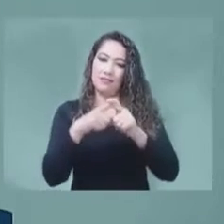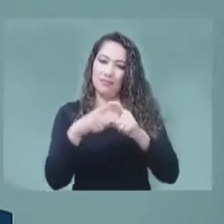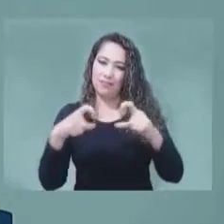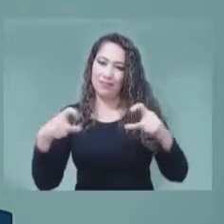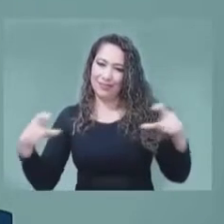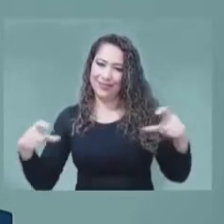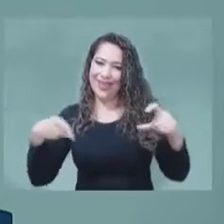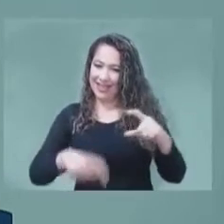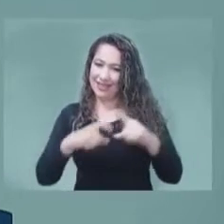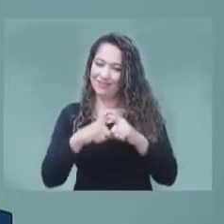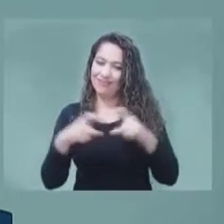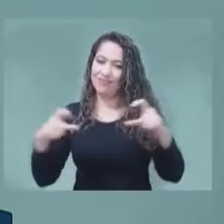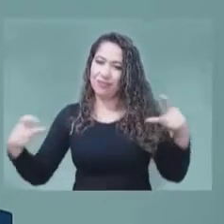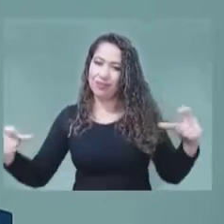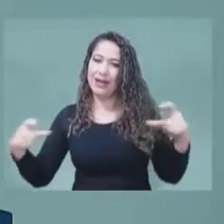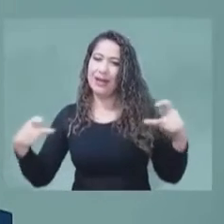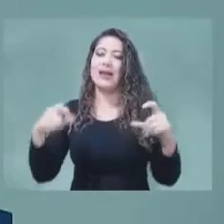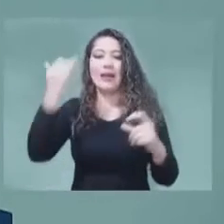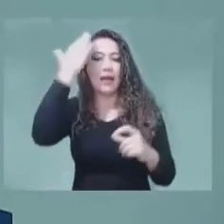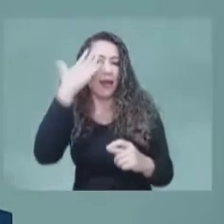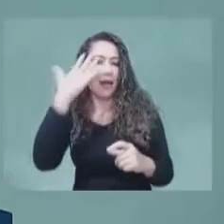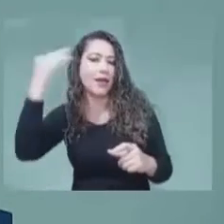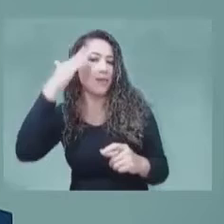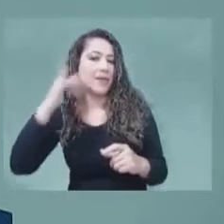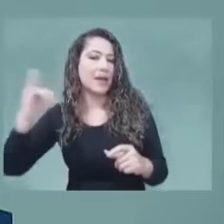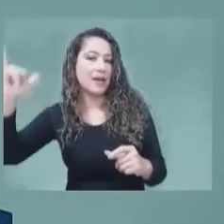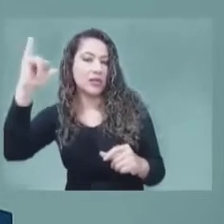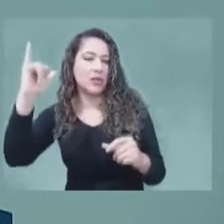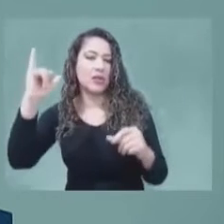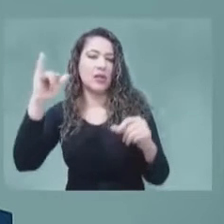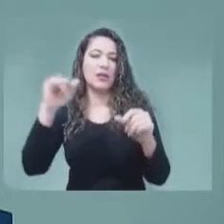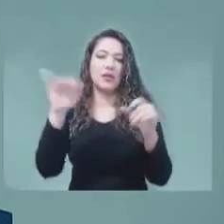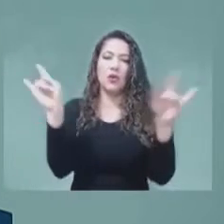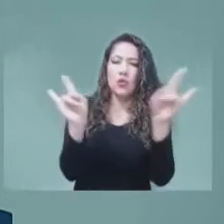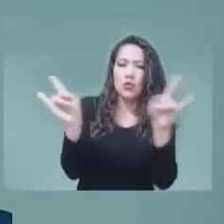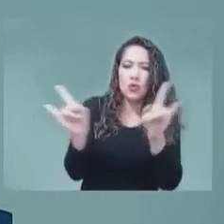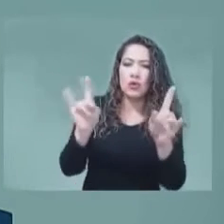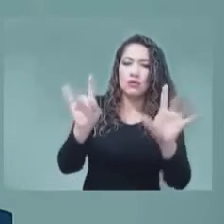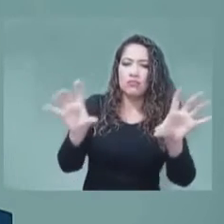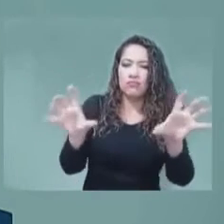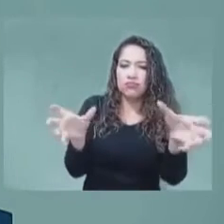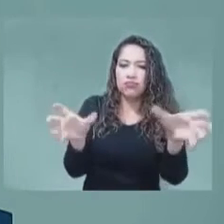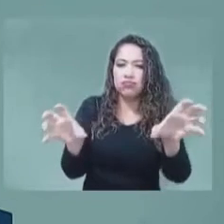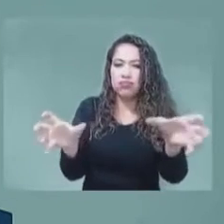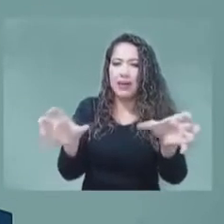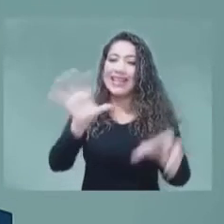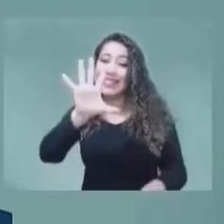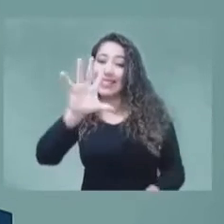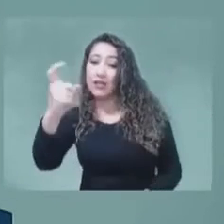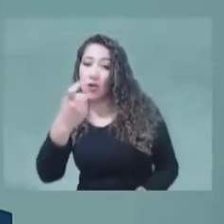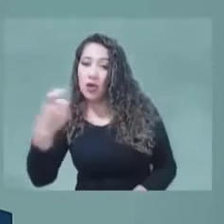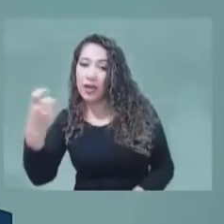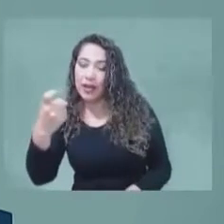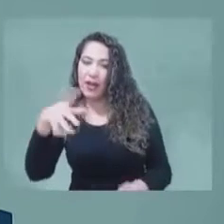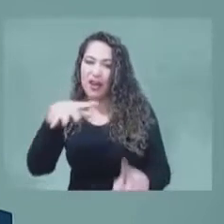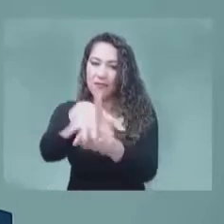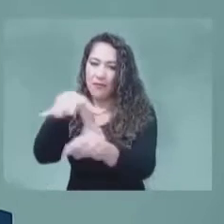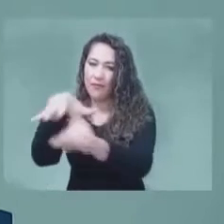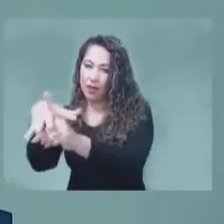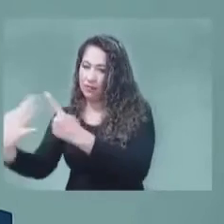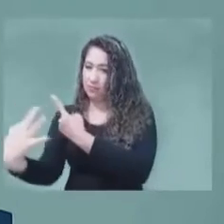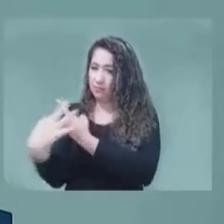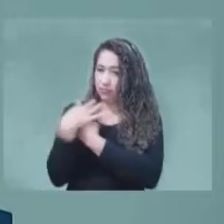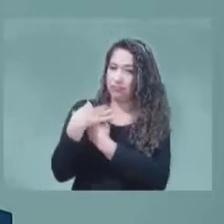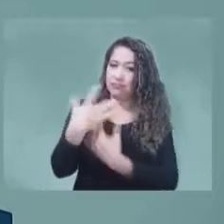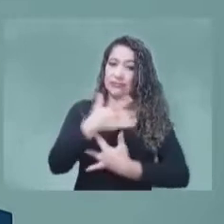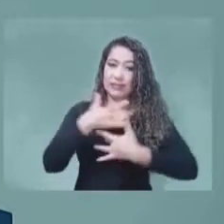Academia Nacional, en cuanto a señales para radio, para 5G y sus efectos sobre la salud humana. Finalmente,